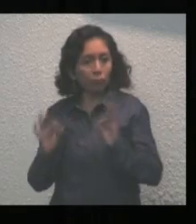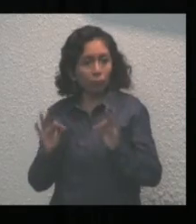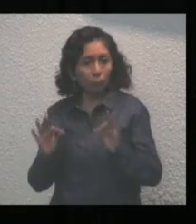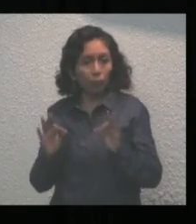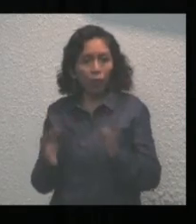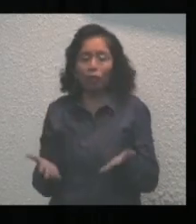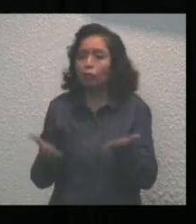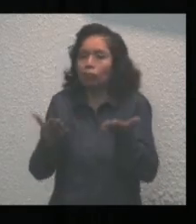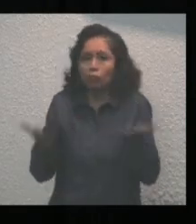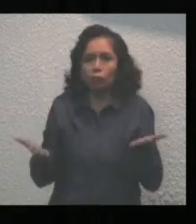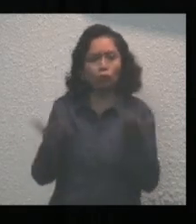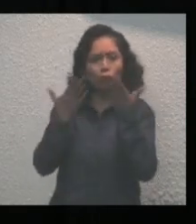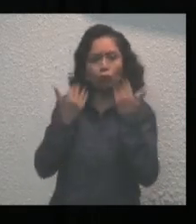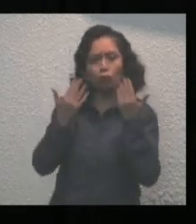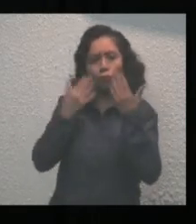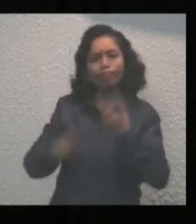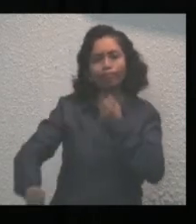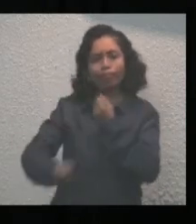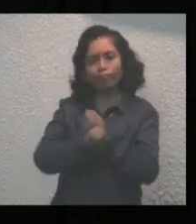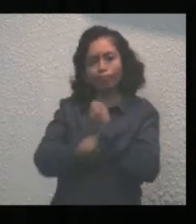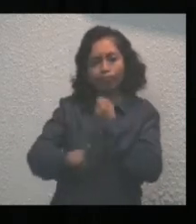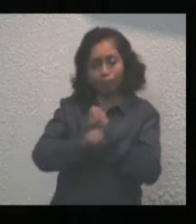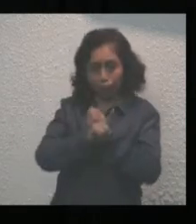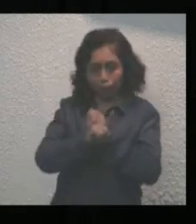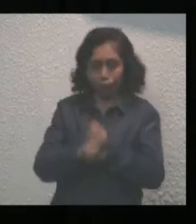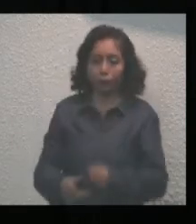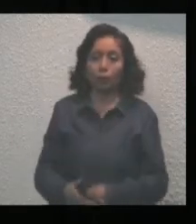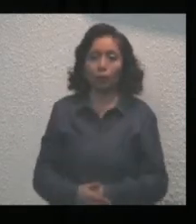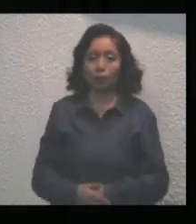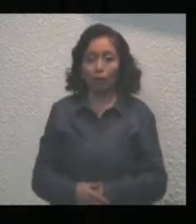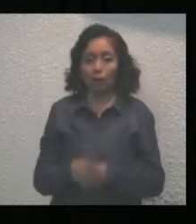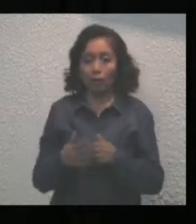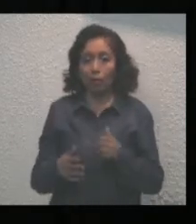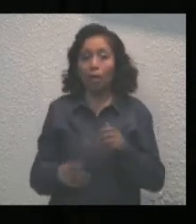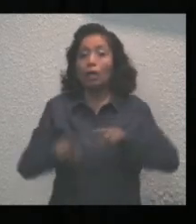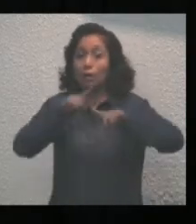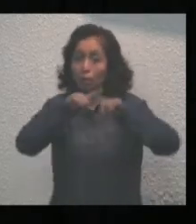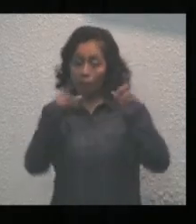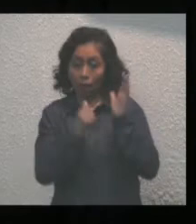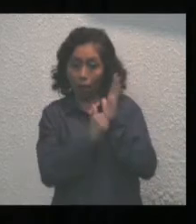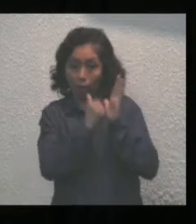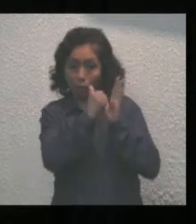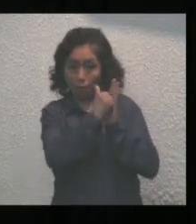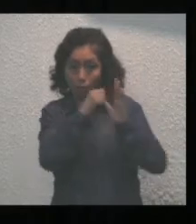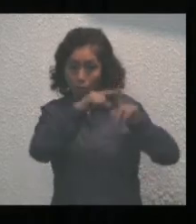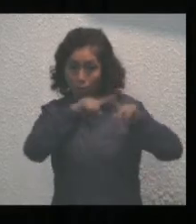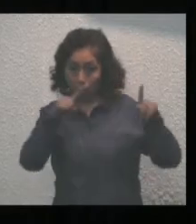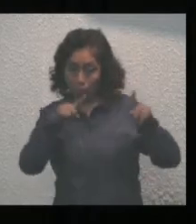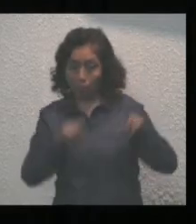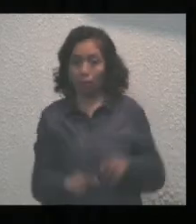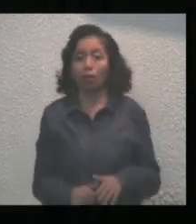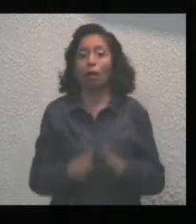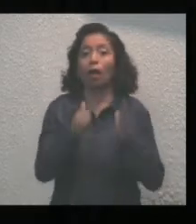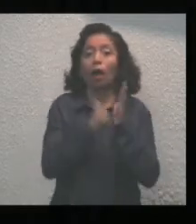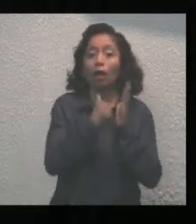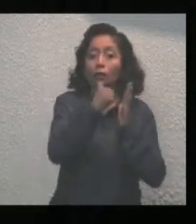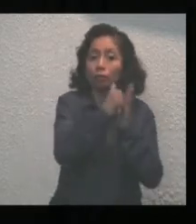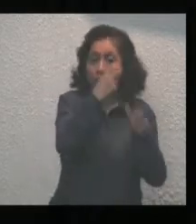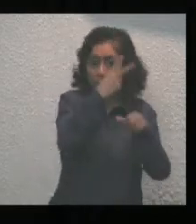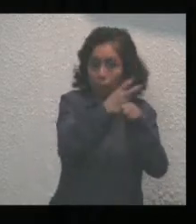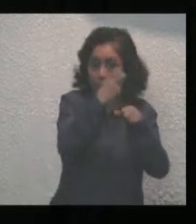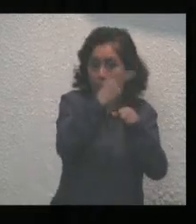no haya dificultad en cuanto a estos. Transitorios. Artículo segundo. Segundo.